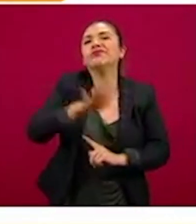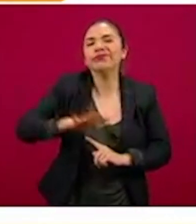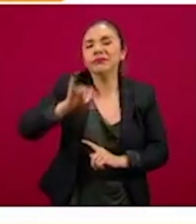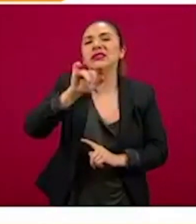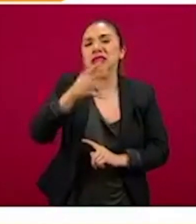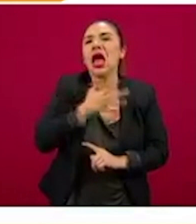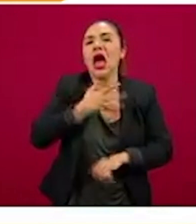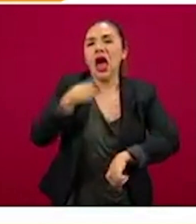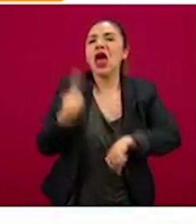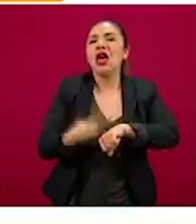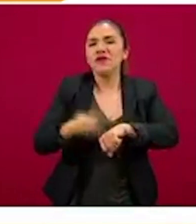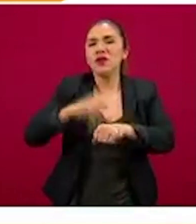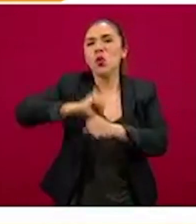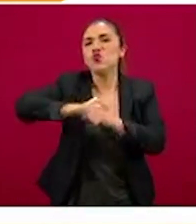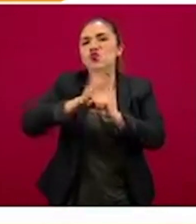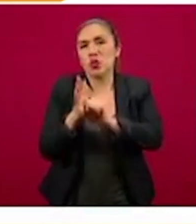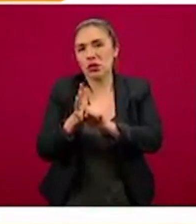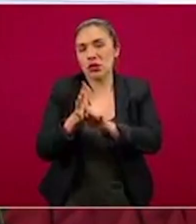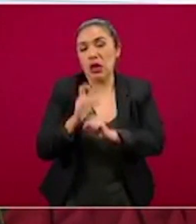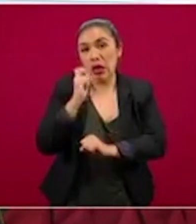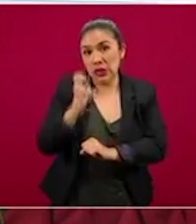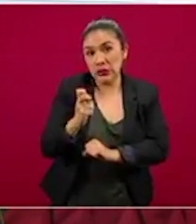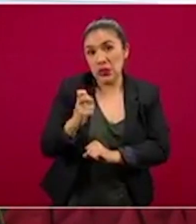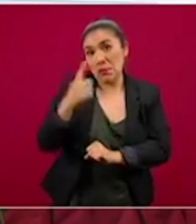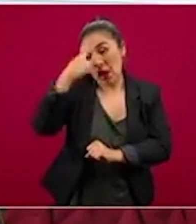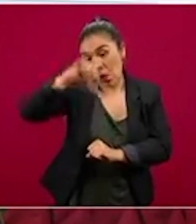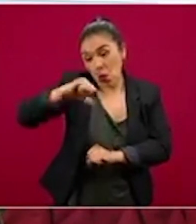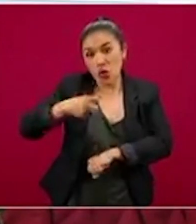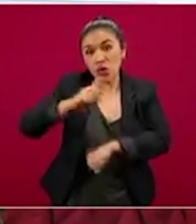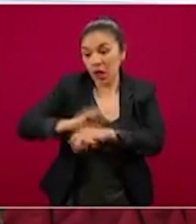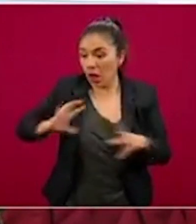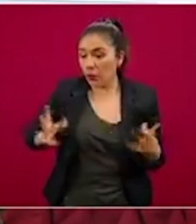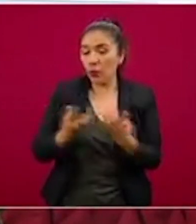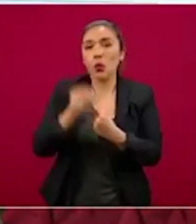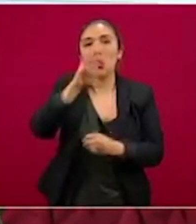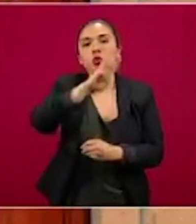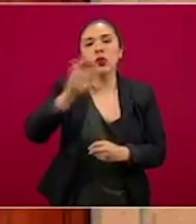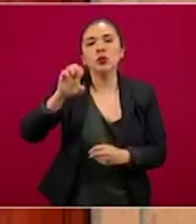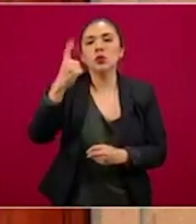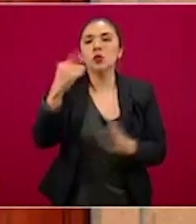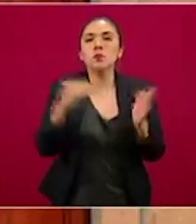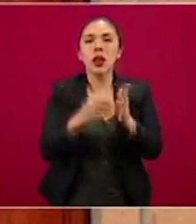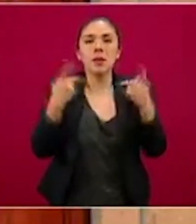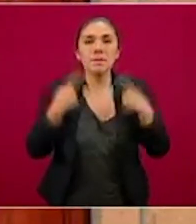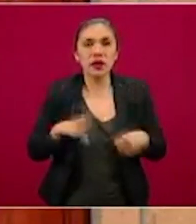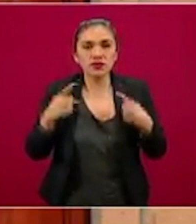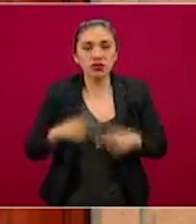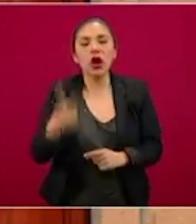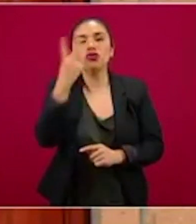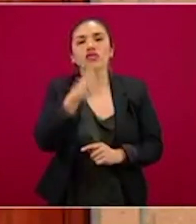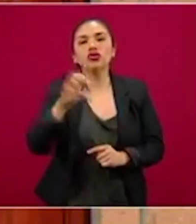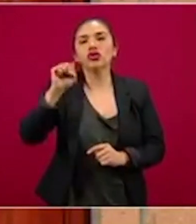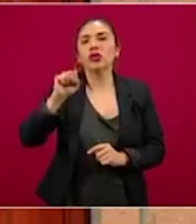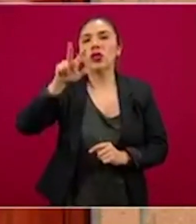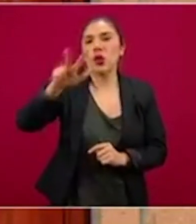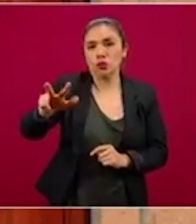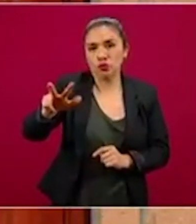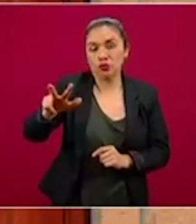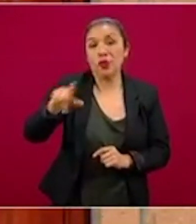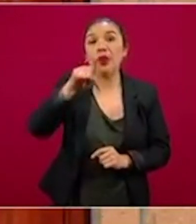sospechosos sin posibilidad de resultado. Para el día de hoy, 901.268.